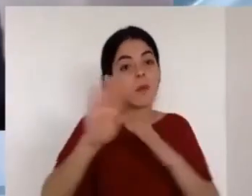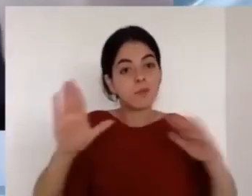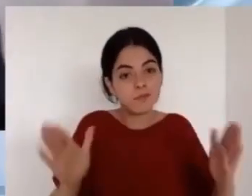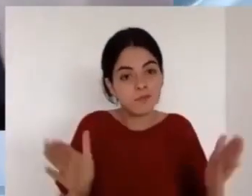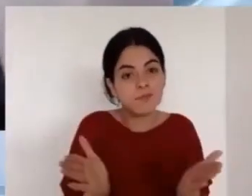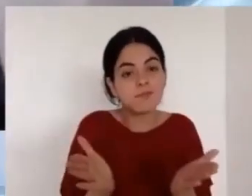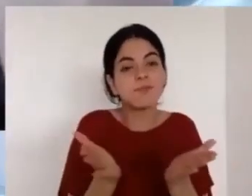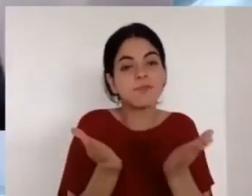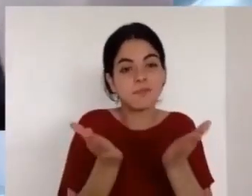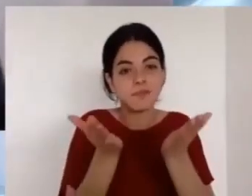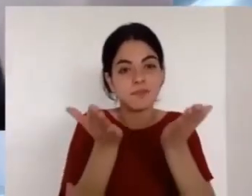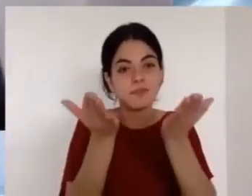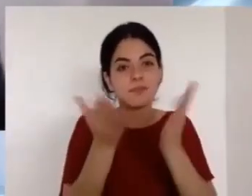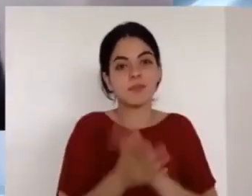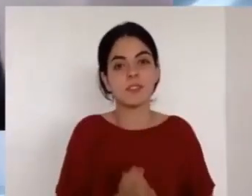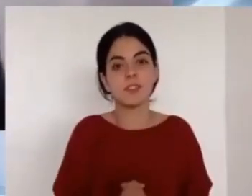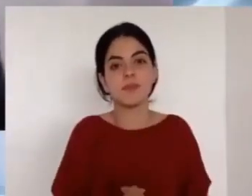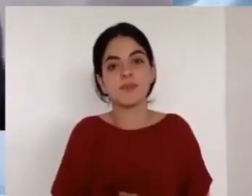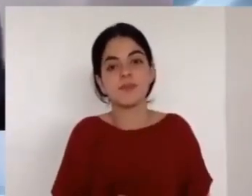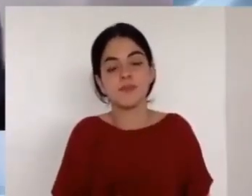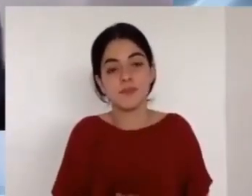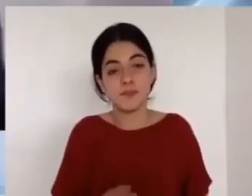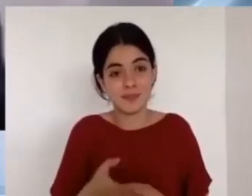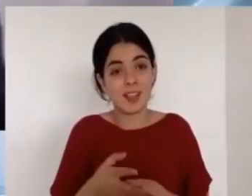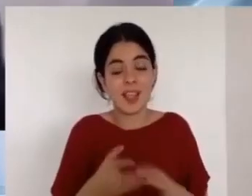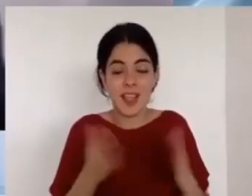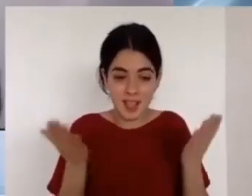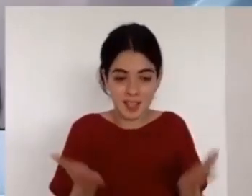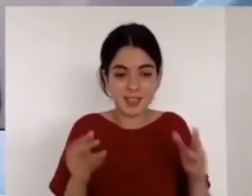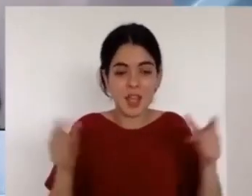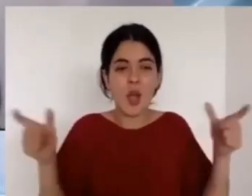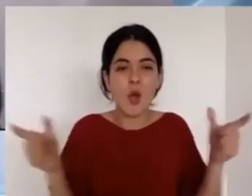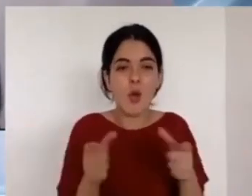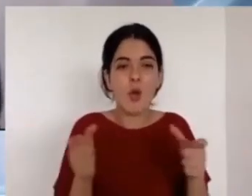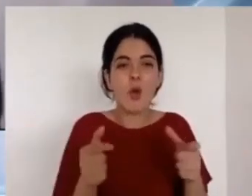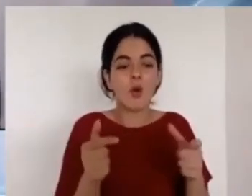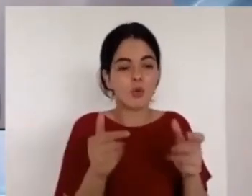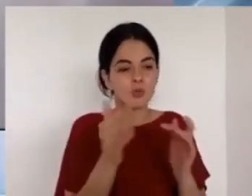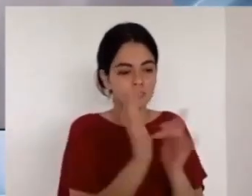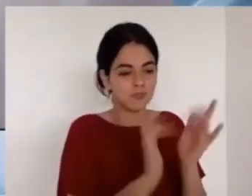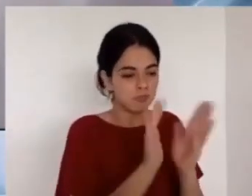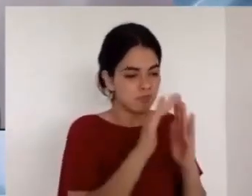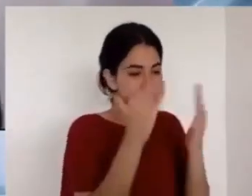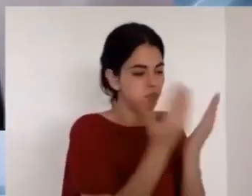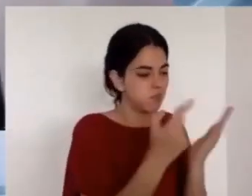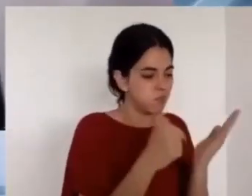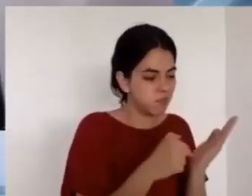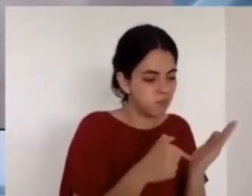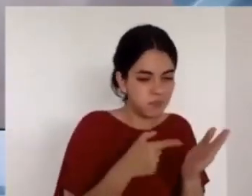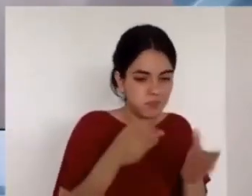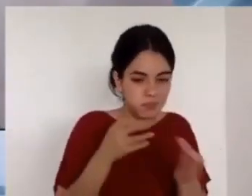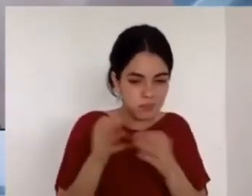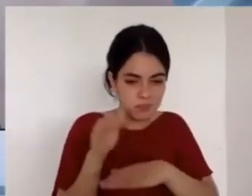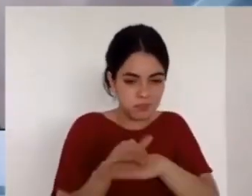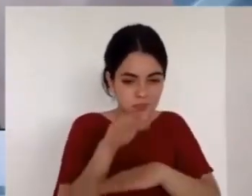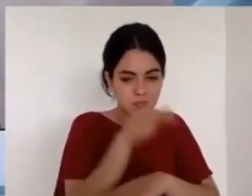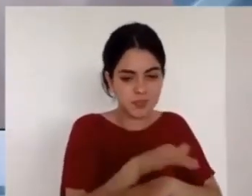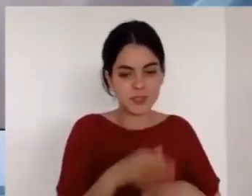dan los noticieros tienen que ver con los resultados trágicos de la pandemia